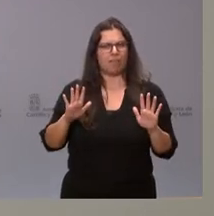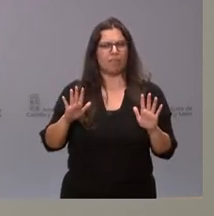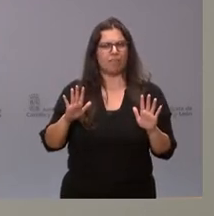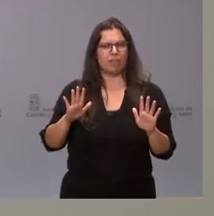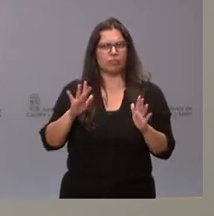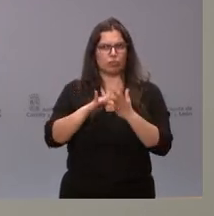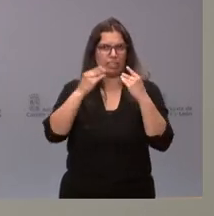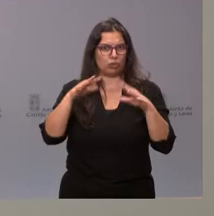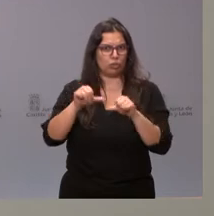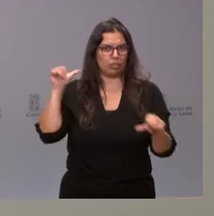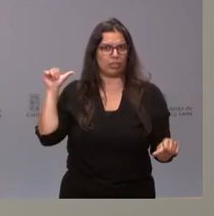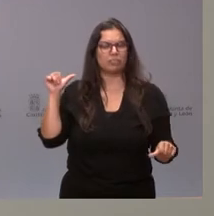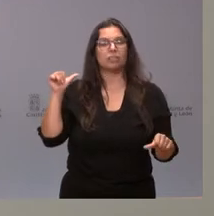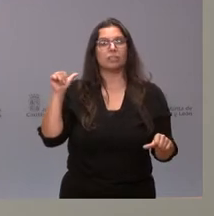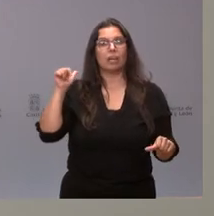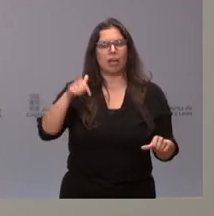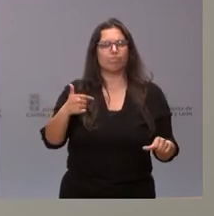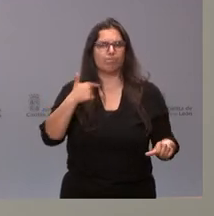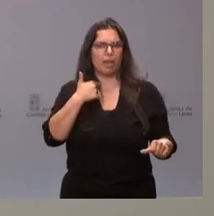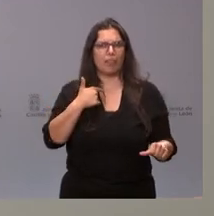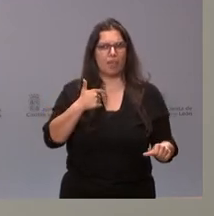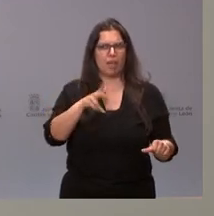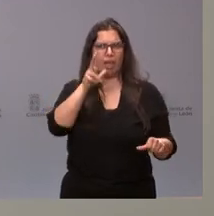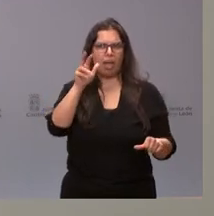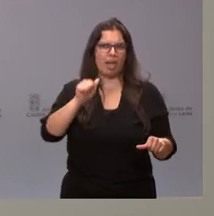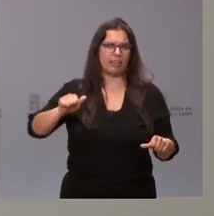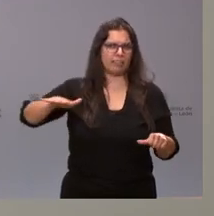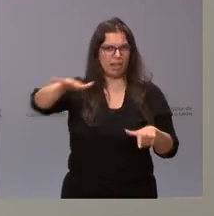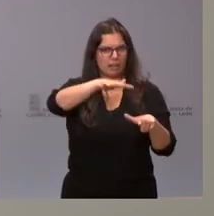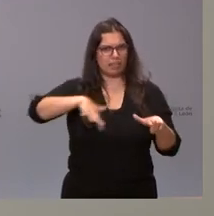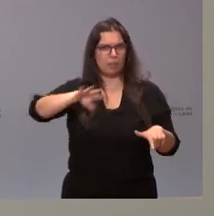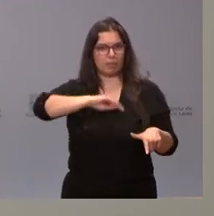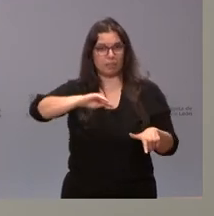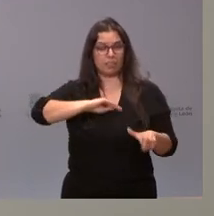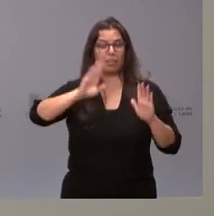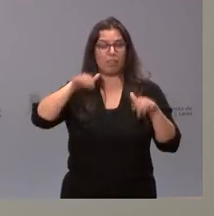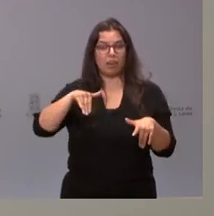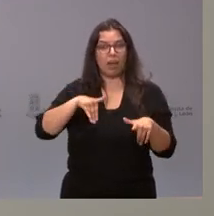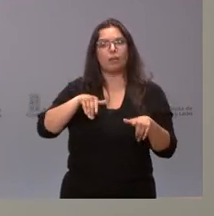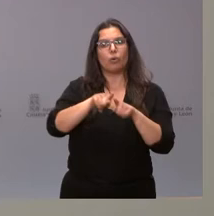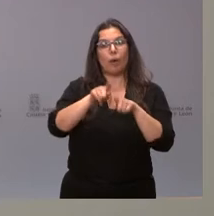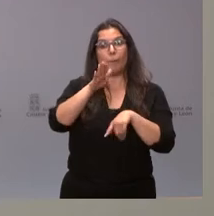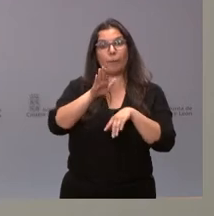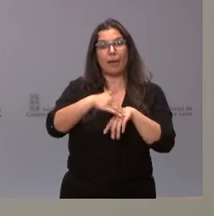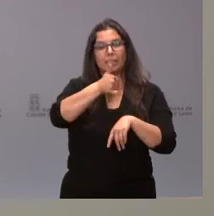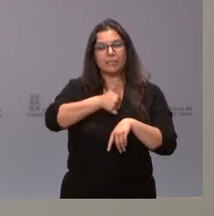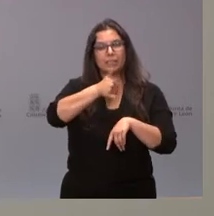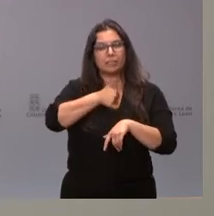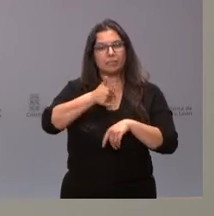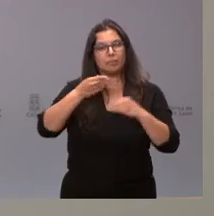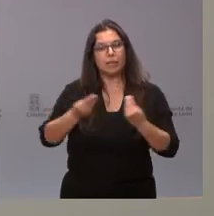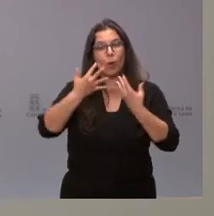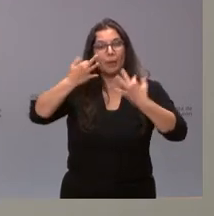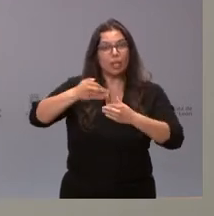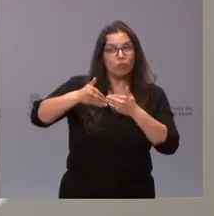comunidad autónoma y donde se perdió un buen número de hectáreas. Y lo que se hace de esta forma es mejorar la resiliencia de ese territorio frente a los posibles riesgos de